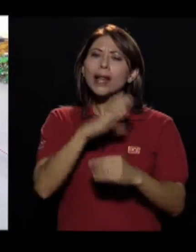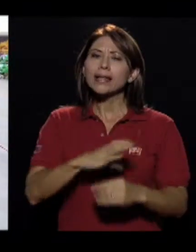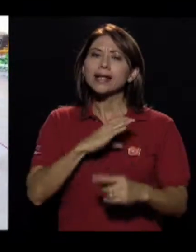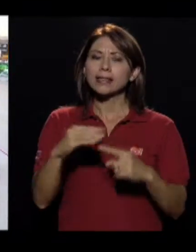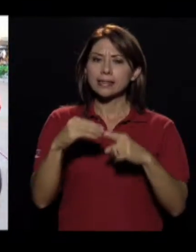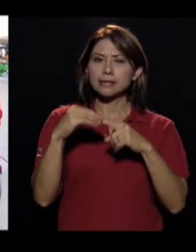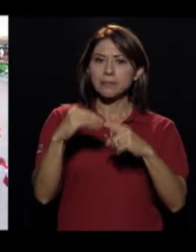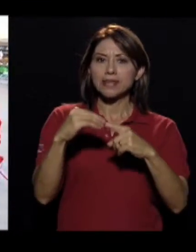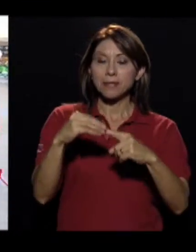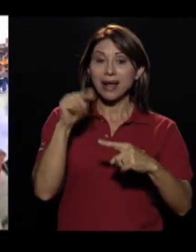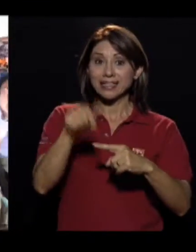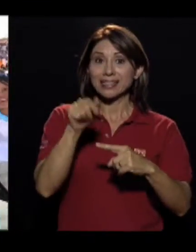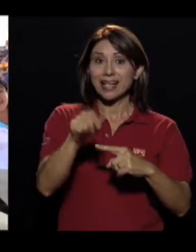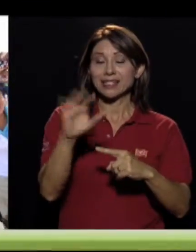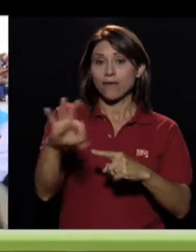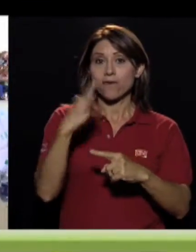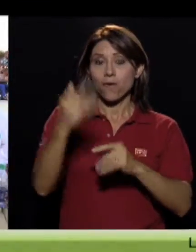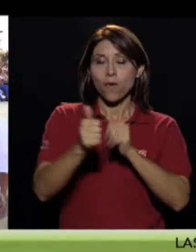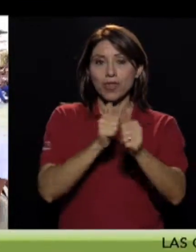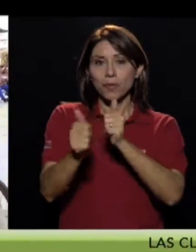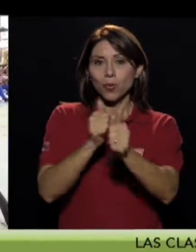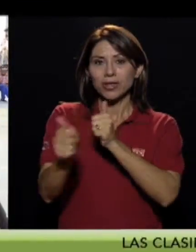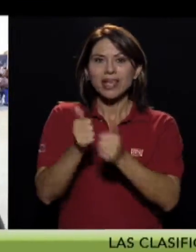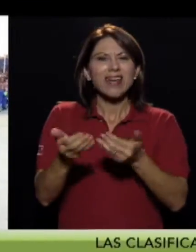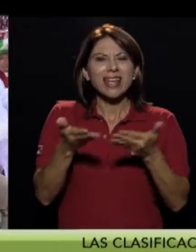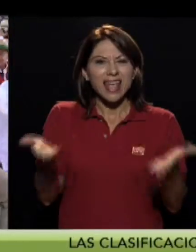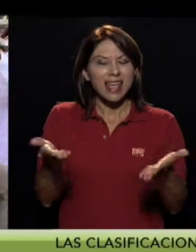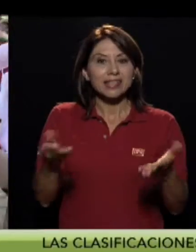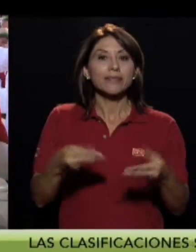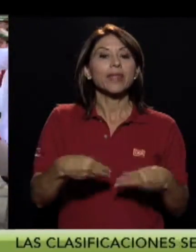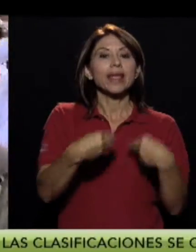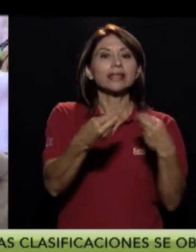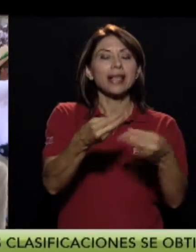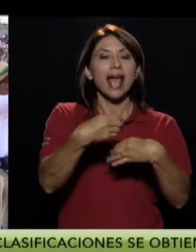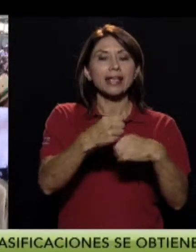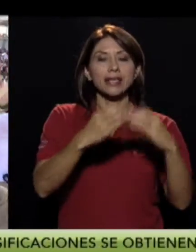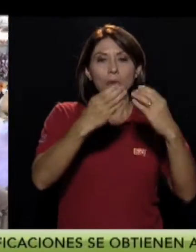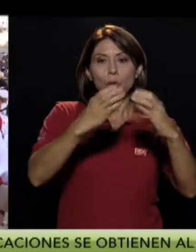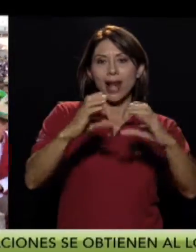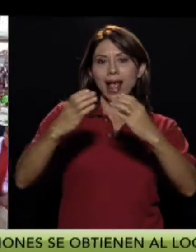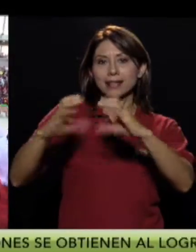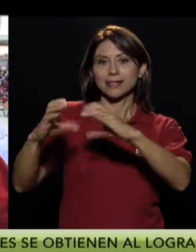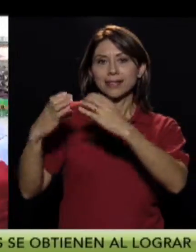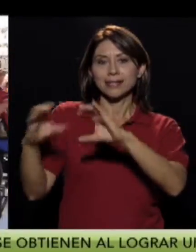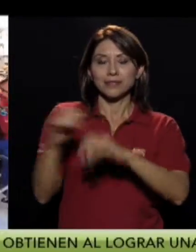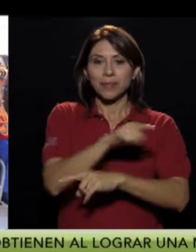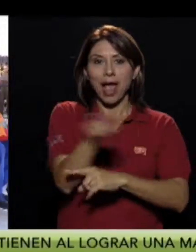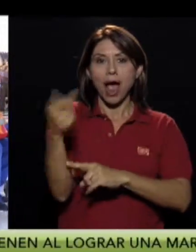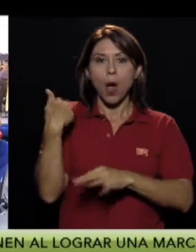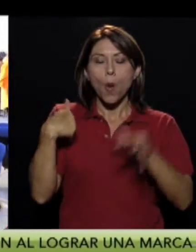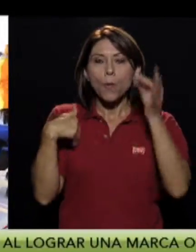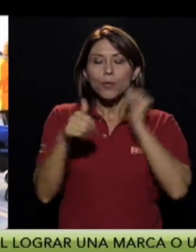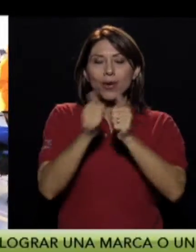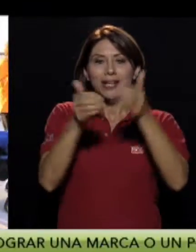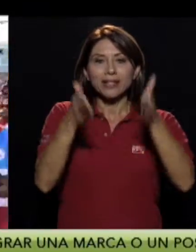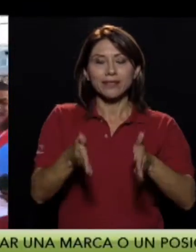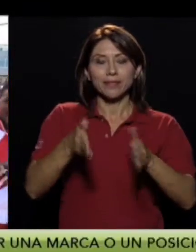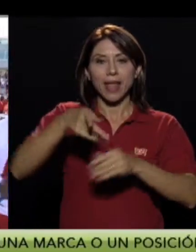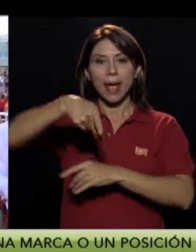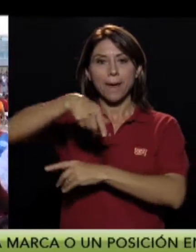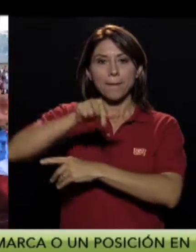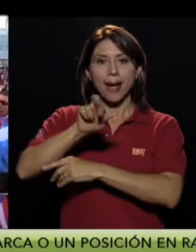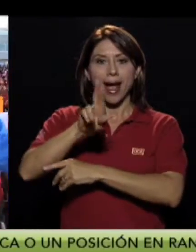Una de las particularidades principales de esta modalidad deportiva es la asignación de clases a las y los atletas. En el